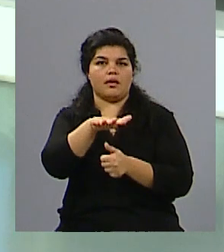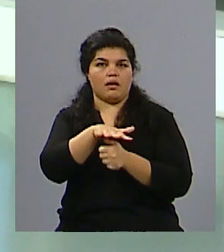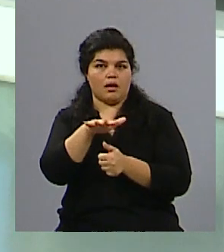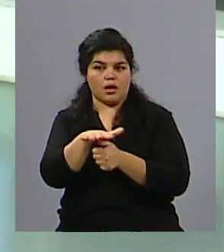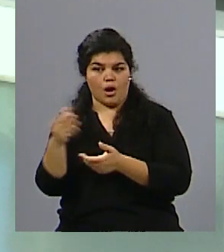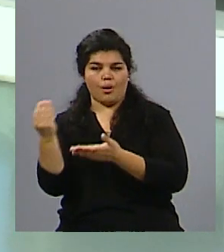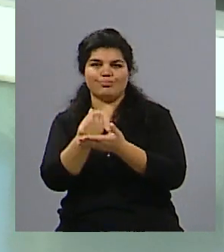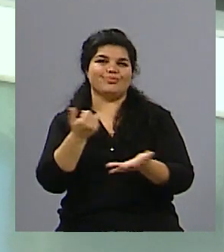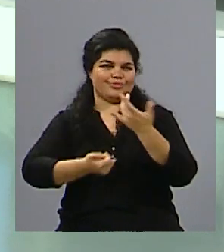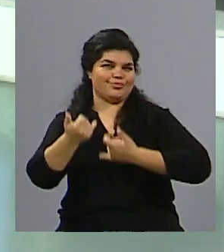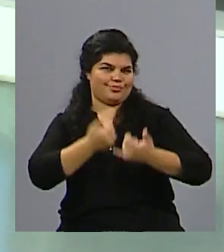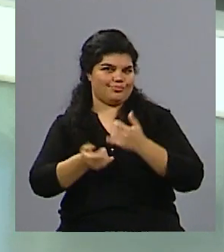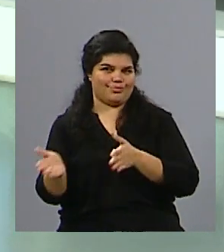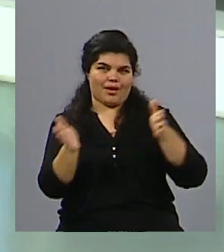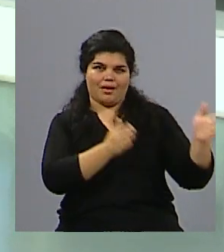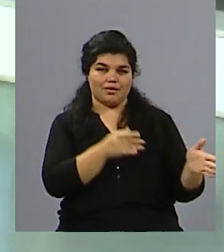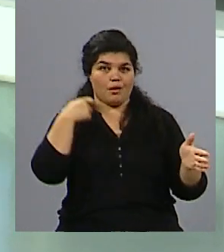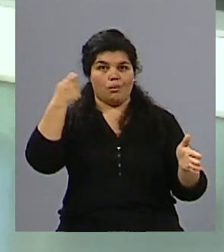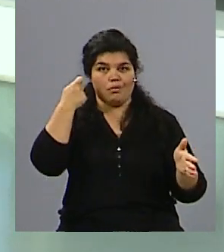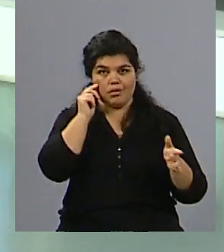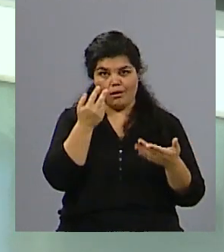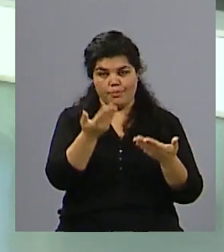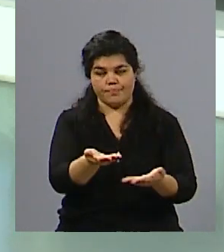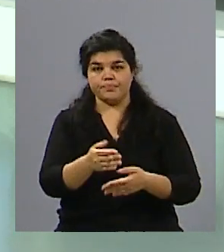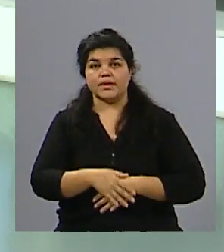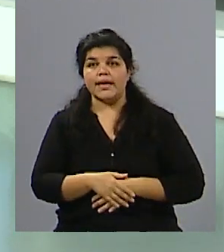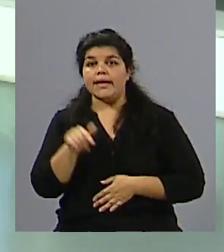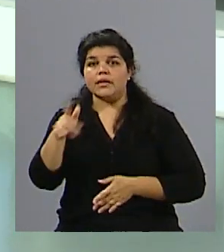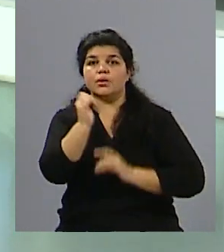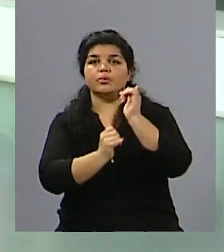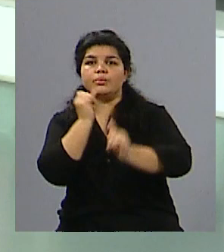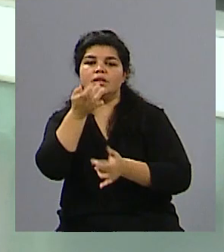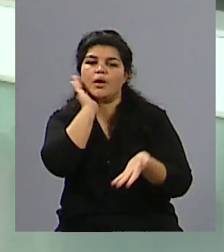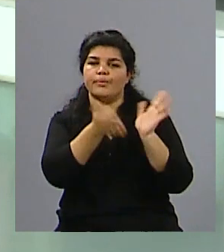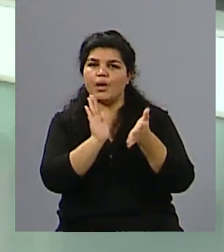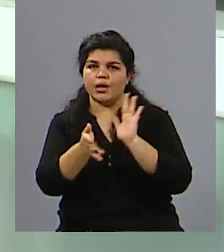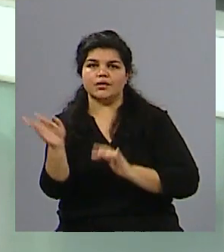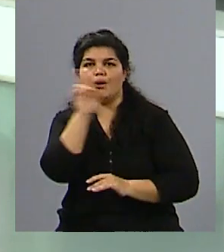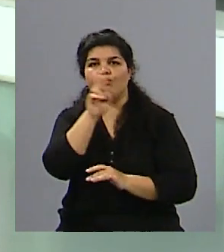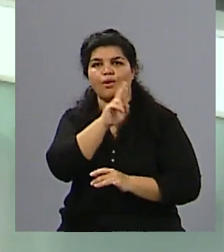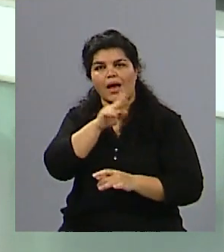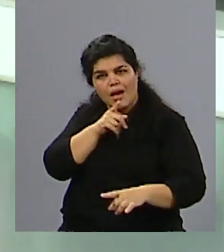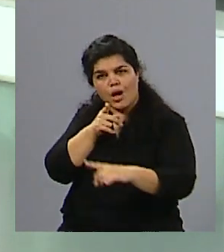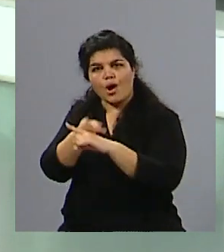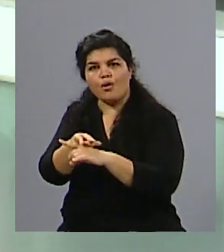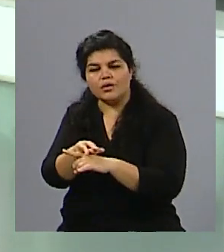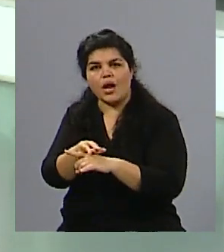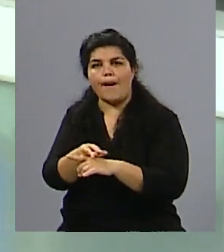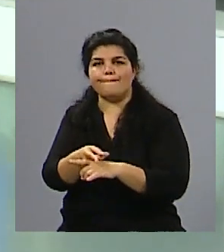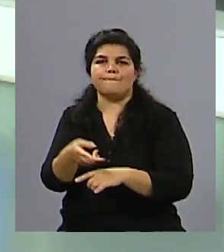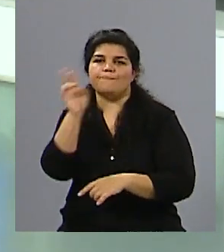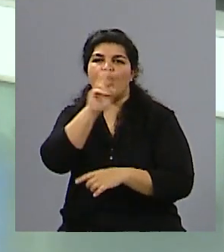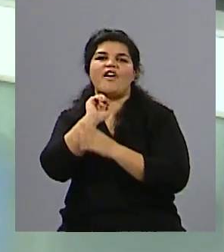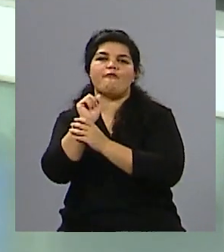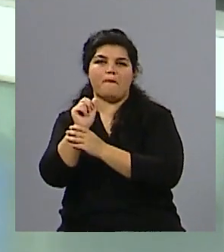se da, la posibilidad nuestra de demostrarlo, de hacerlo visible, de la violencia que se da contra las mujeres que tienen voz pública, de su